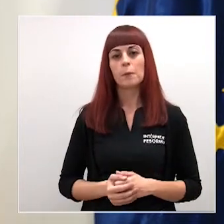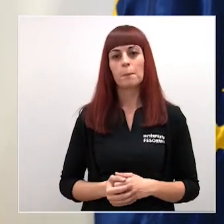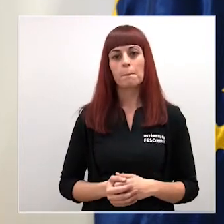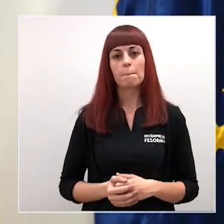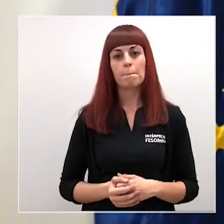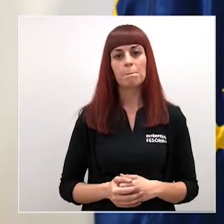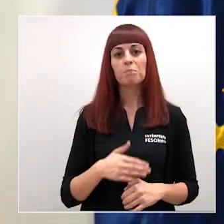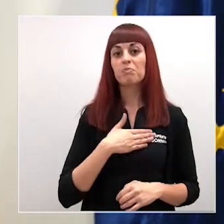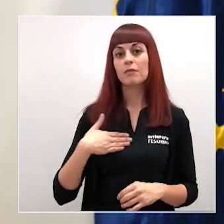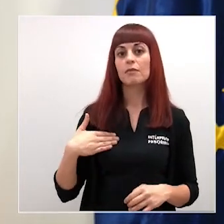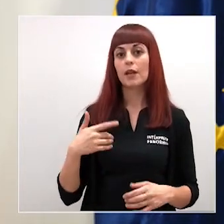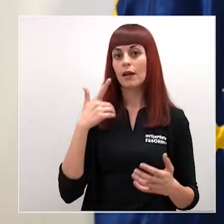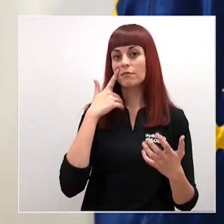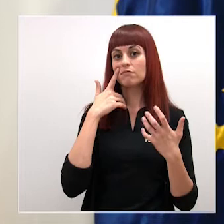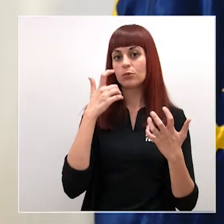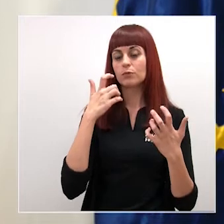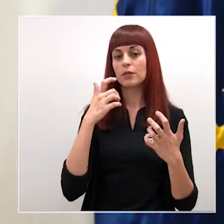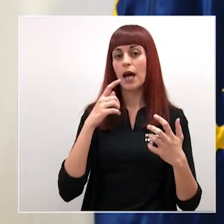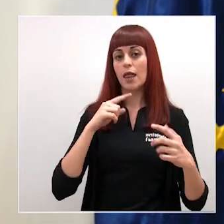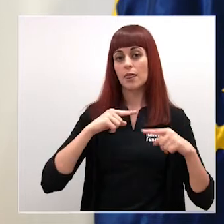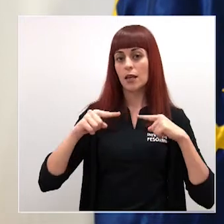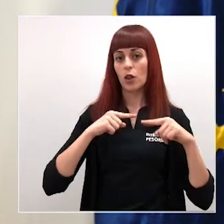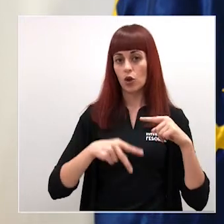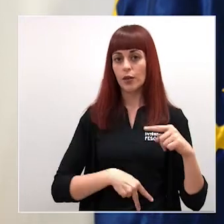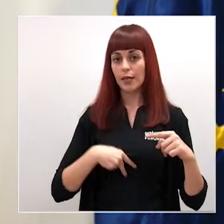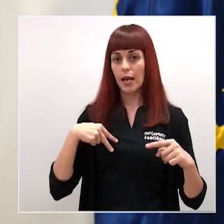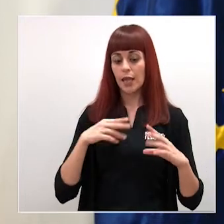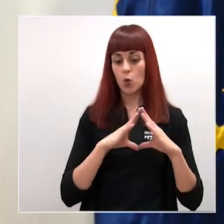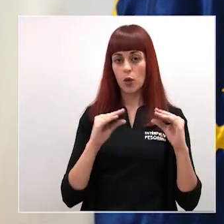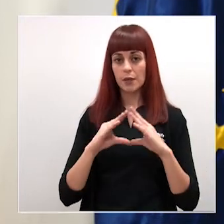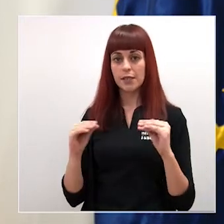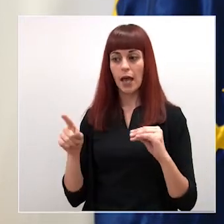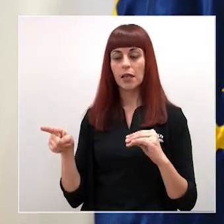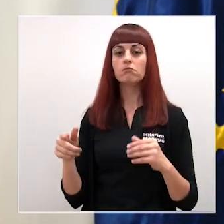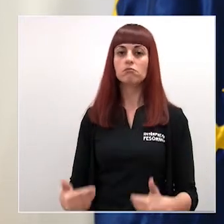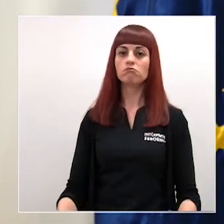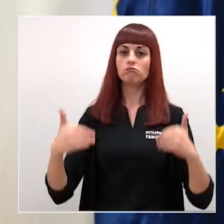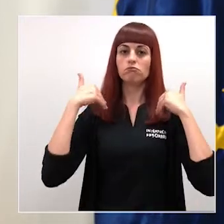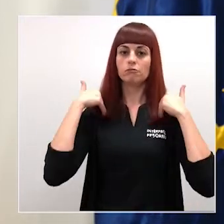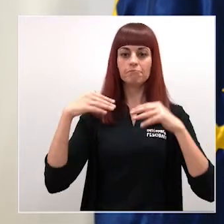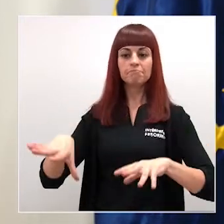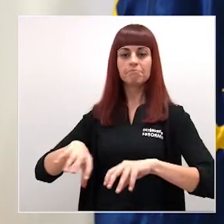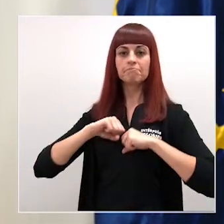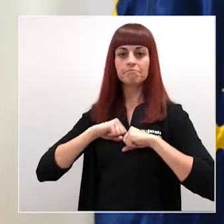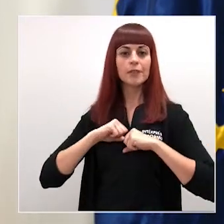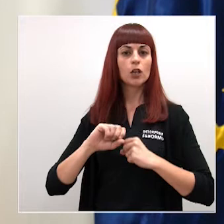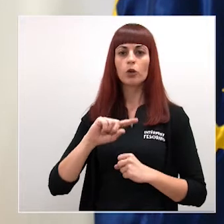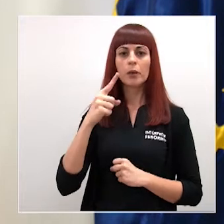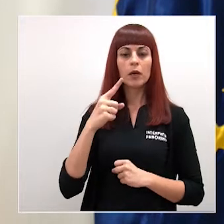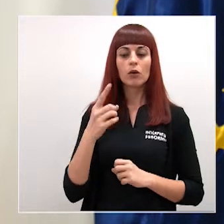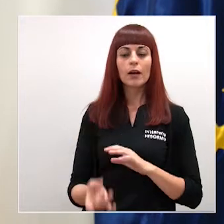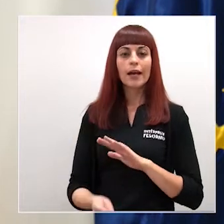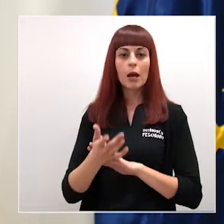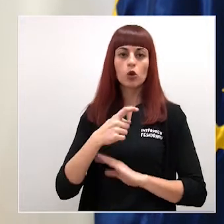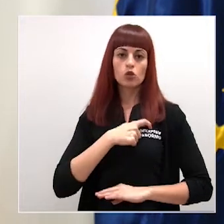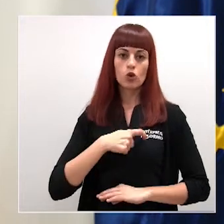quería destacar que desde la Dirección General de Universidades se han asumido sus competencias y lo primero que hicimos fue crear el